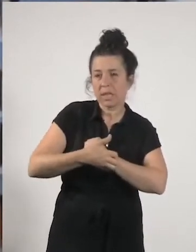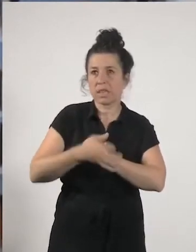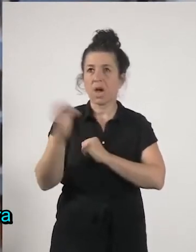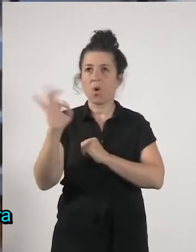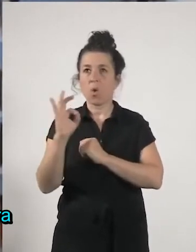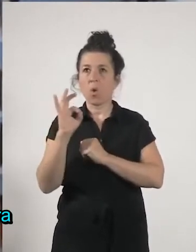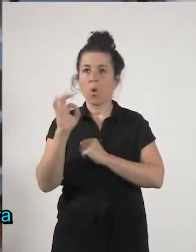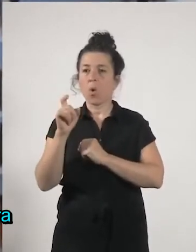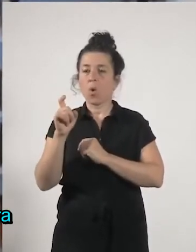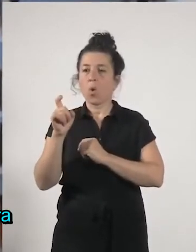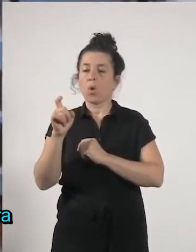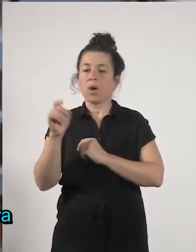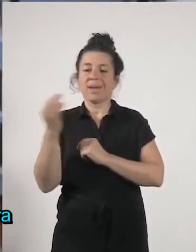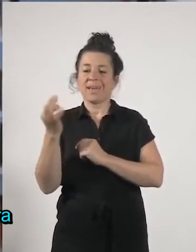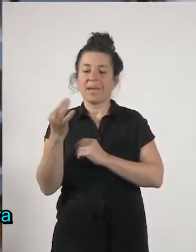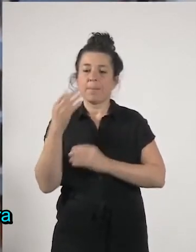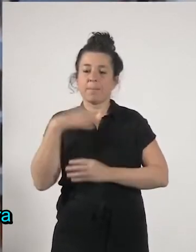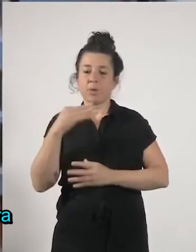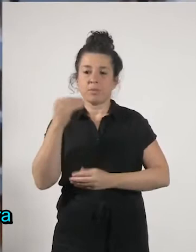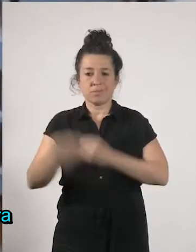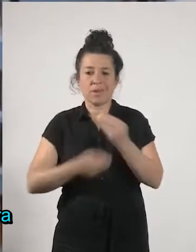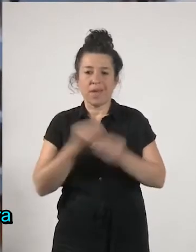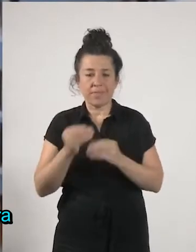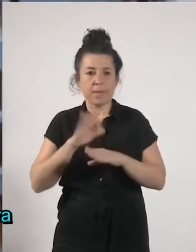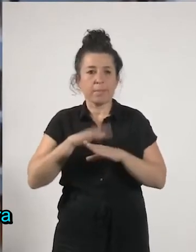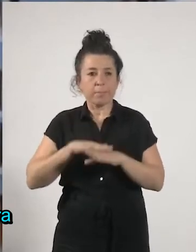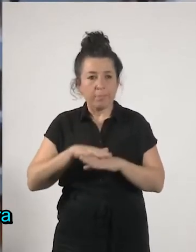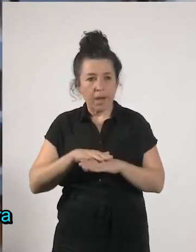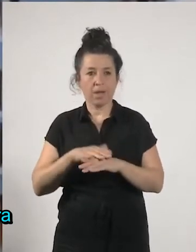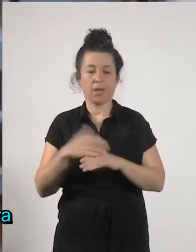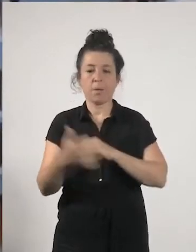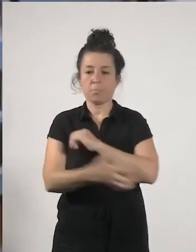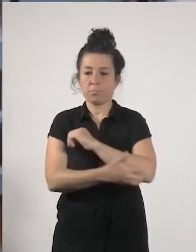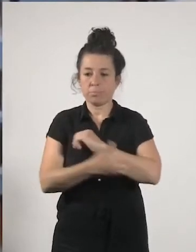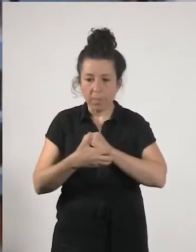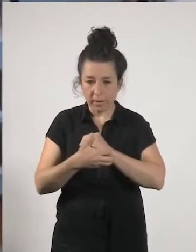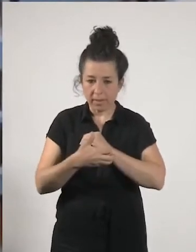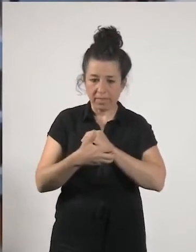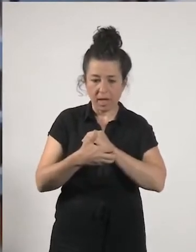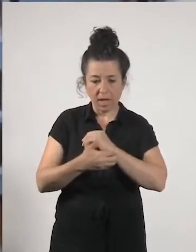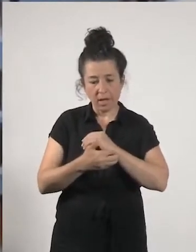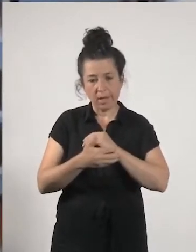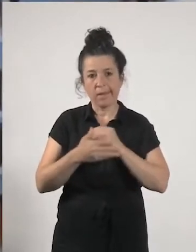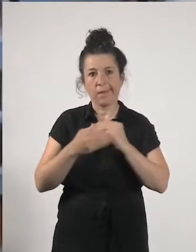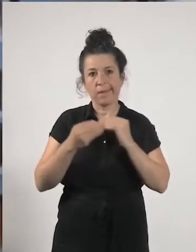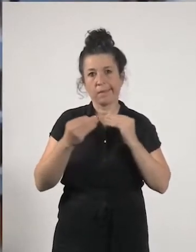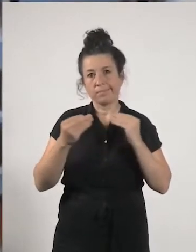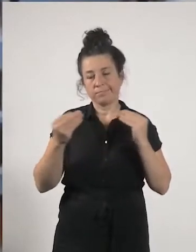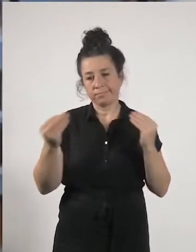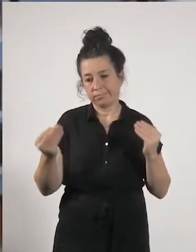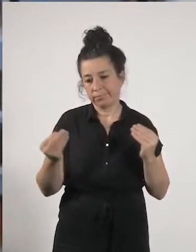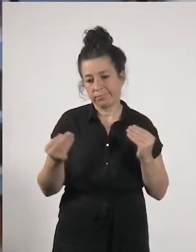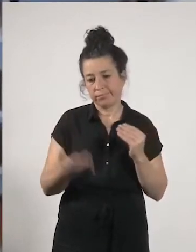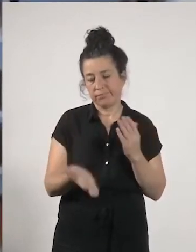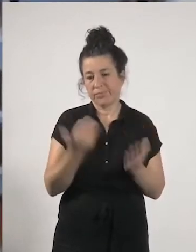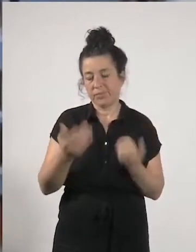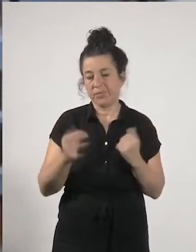pobreza pero yo creo que ya va siendo hora también de hablar de riqueza y de decir que determinadas